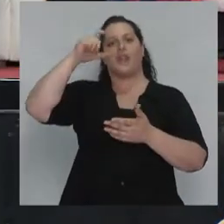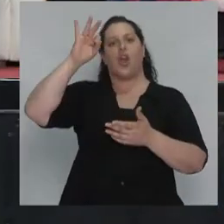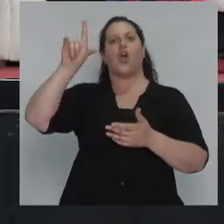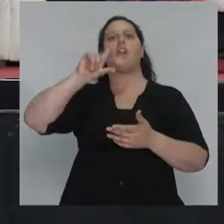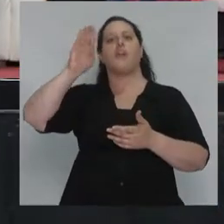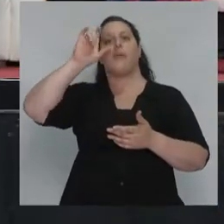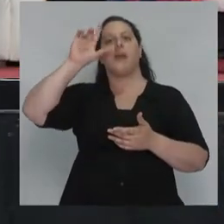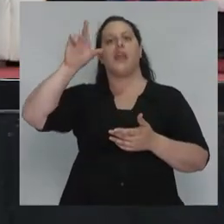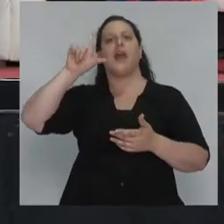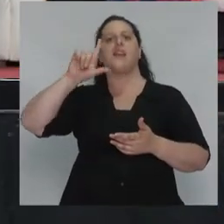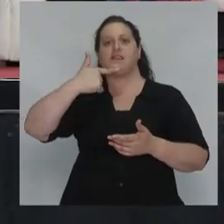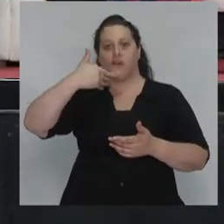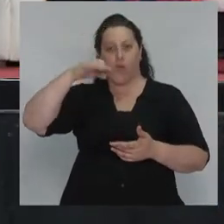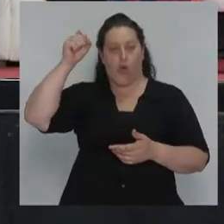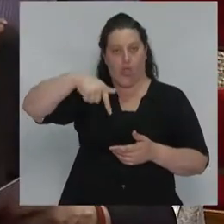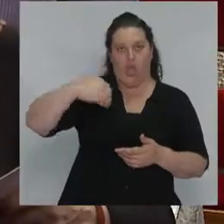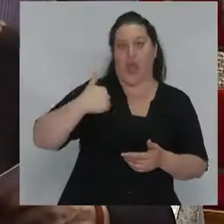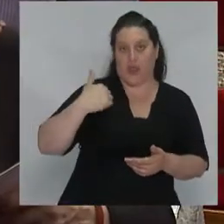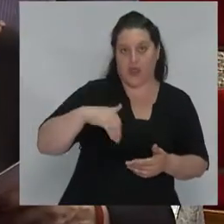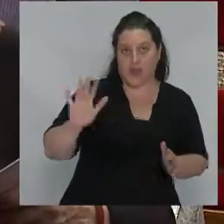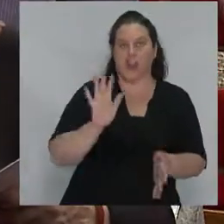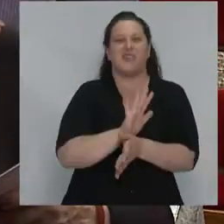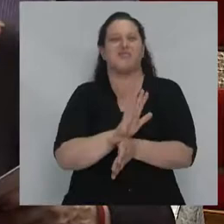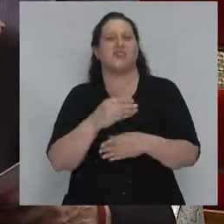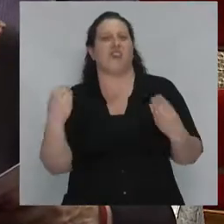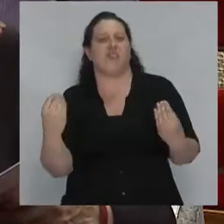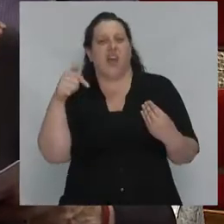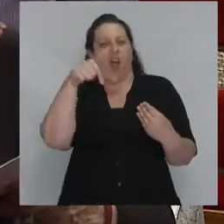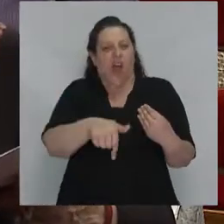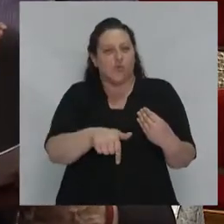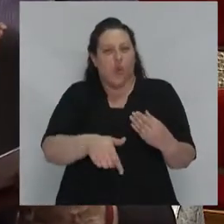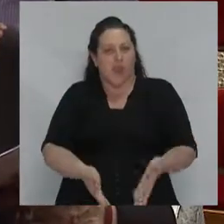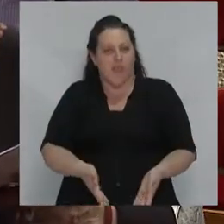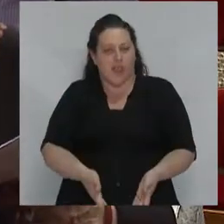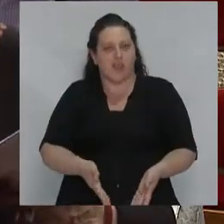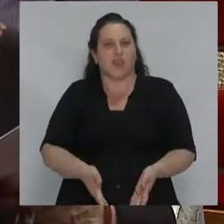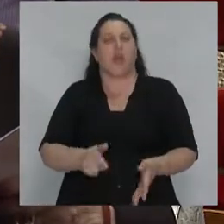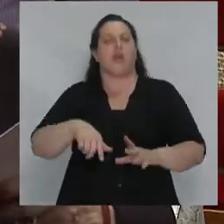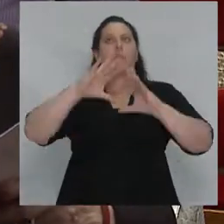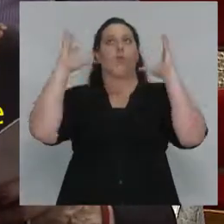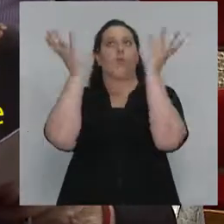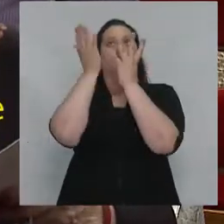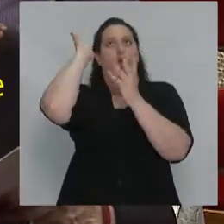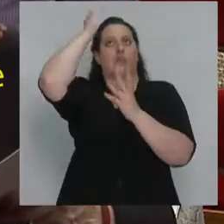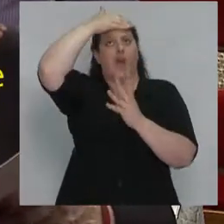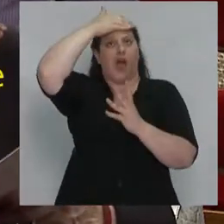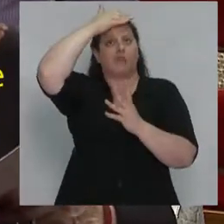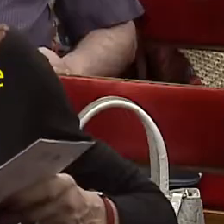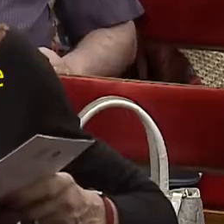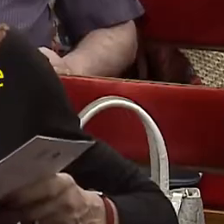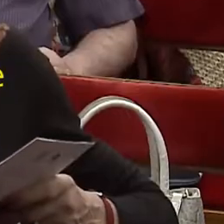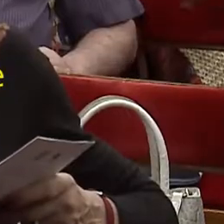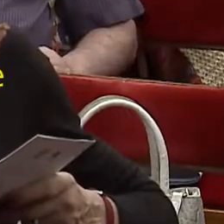Argentina pero significa que ahora actualmente en este mundo Trump el